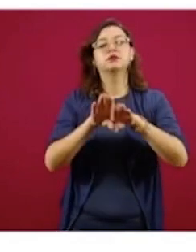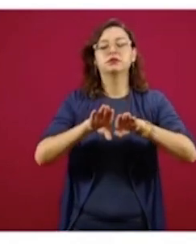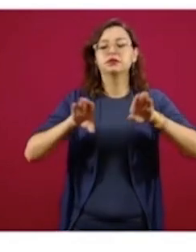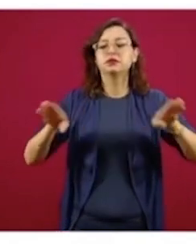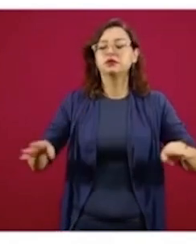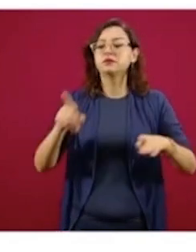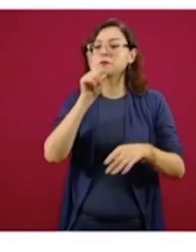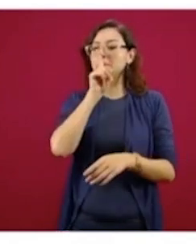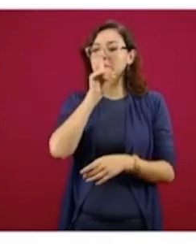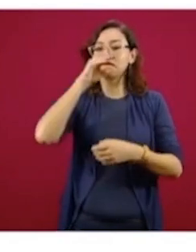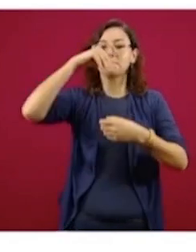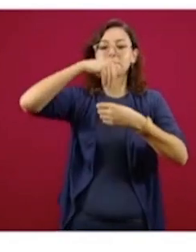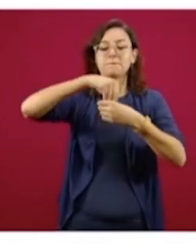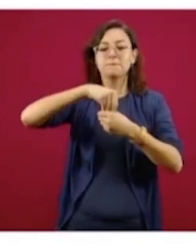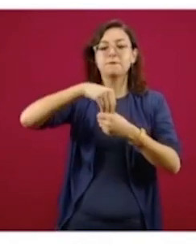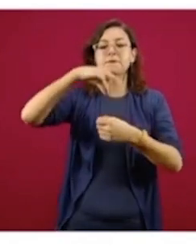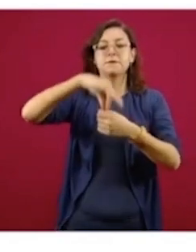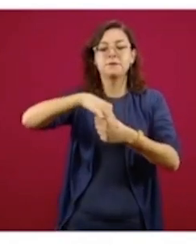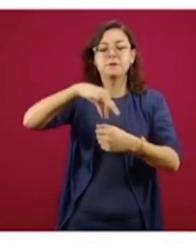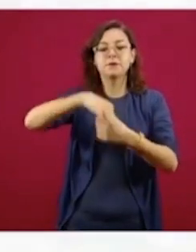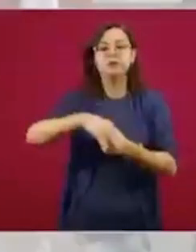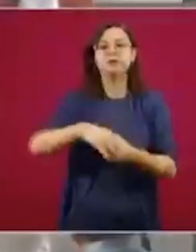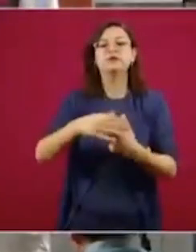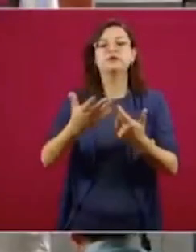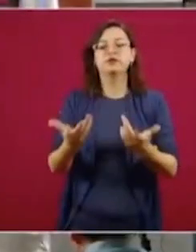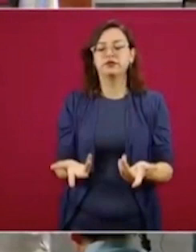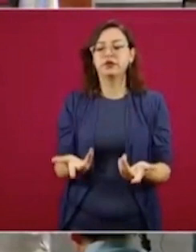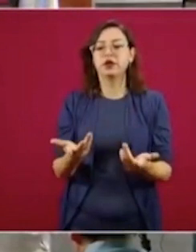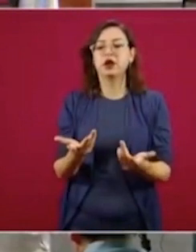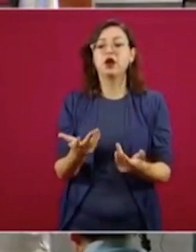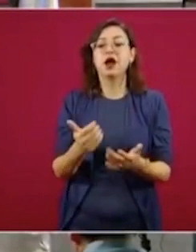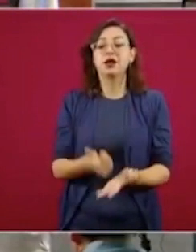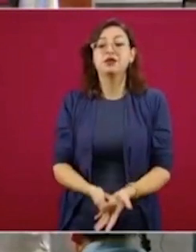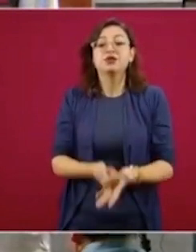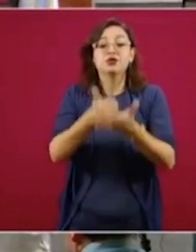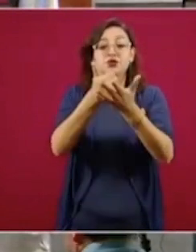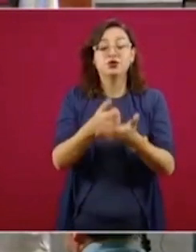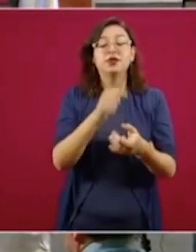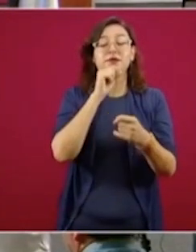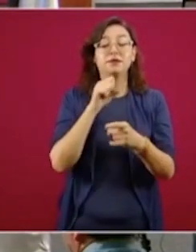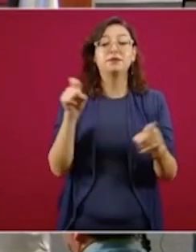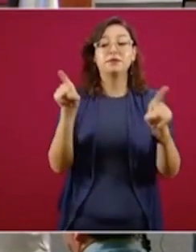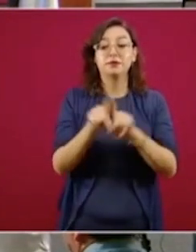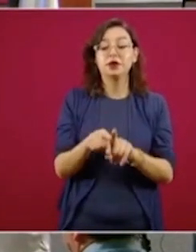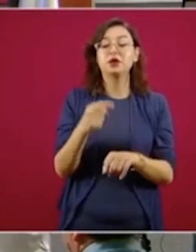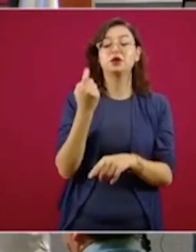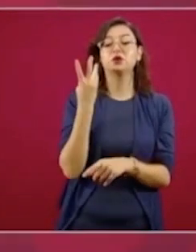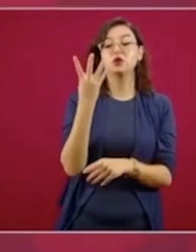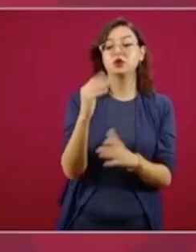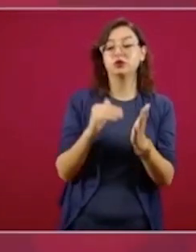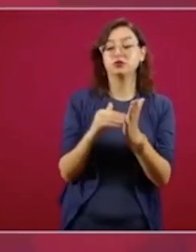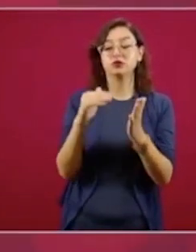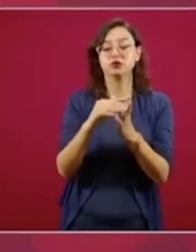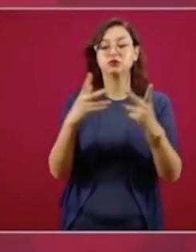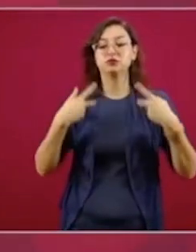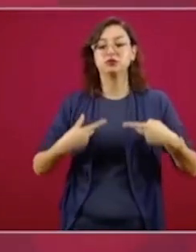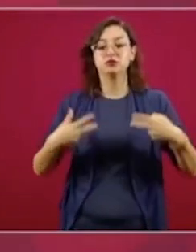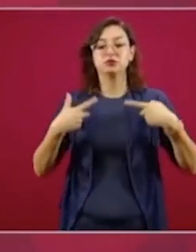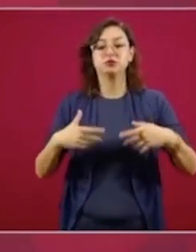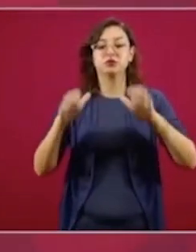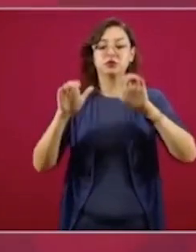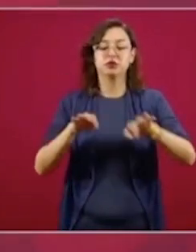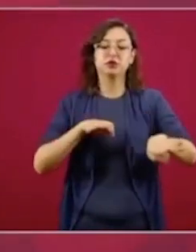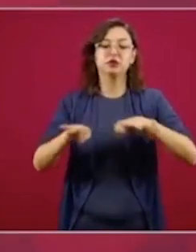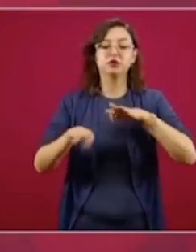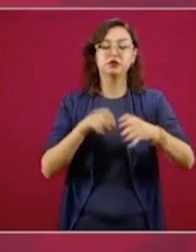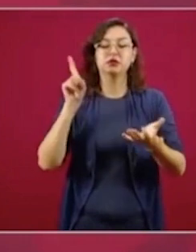secreto y directo sea también una herramienta para los casi cuatro millones de trabajadores al servicio